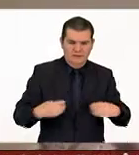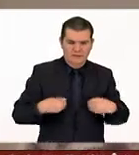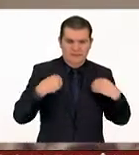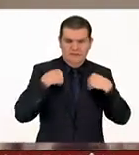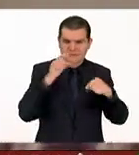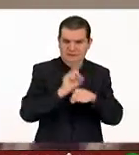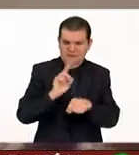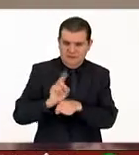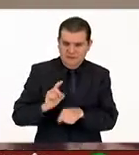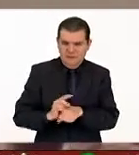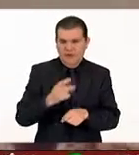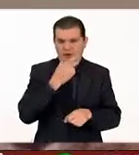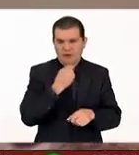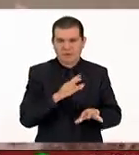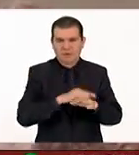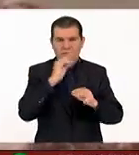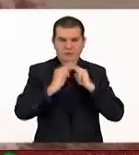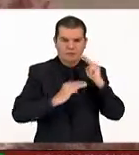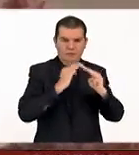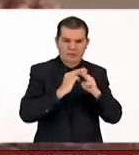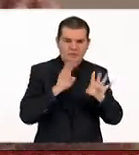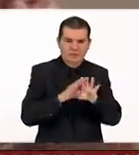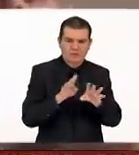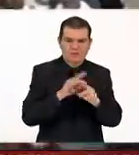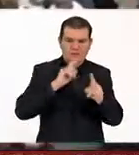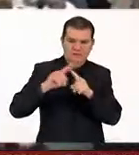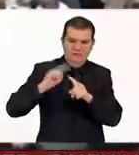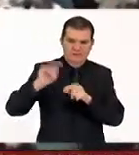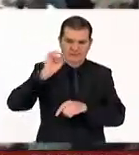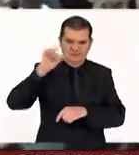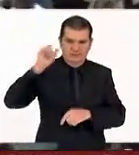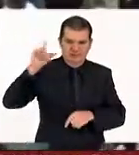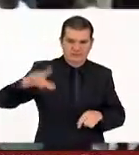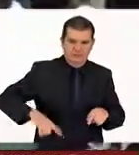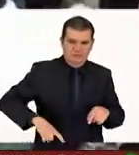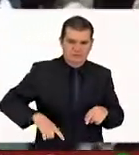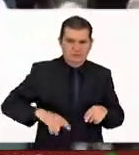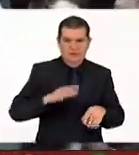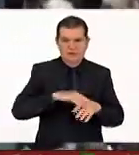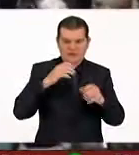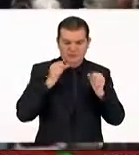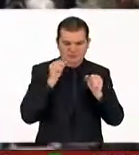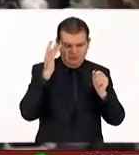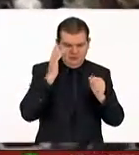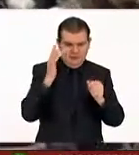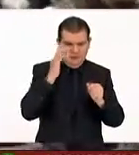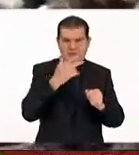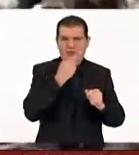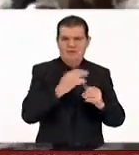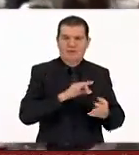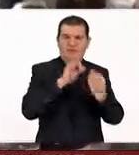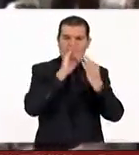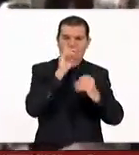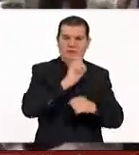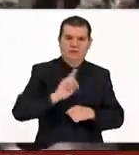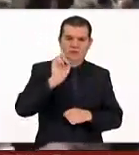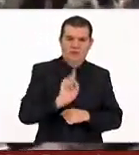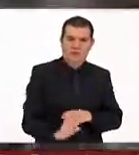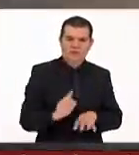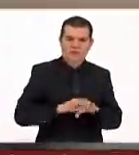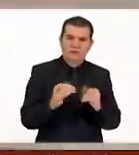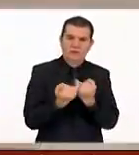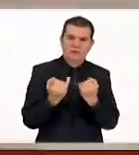cotidiana, el hombre frente al universo, las élites gobernantes, las fuerzas sagradas, el hombre frente a los dioses y los ritos